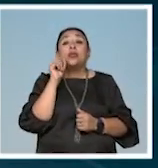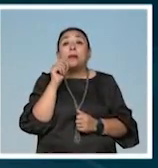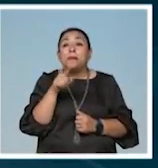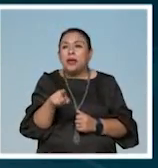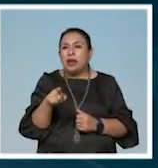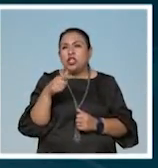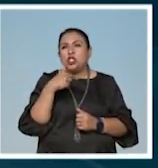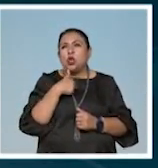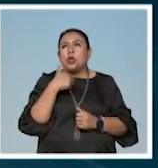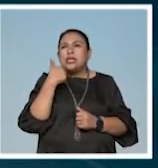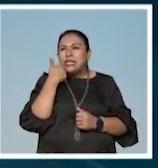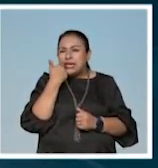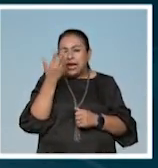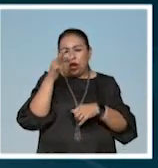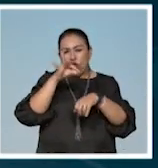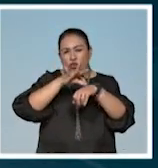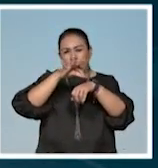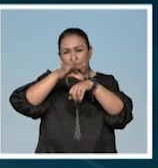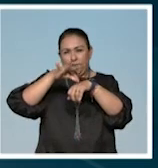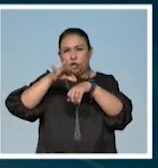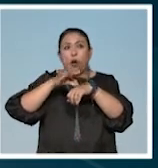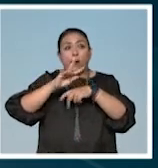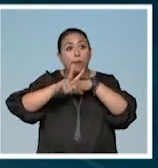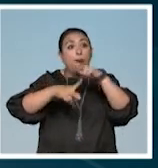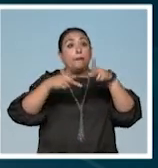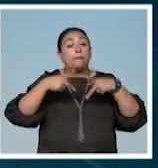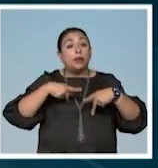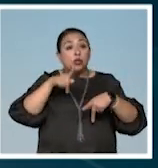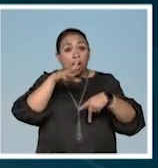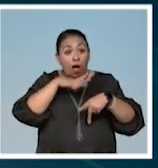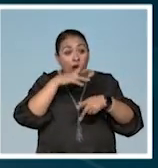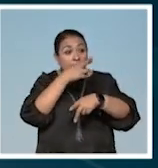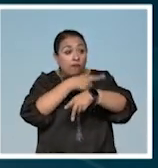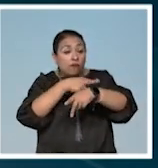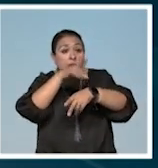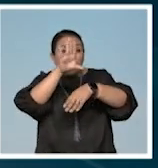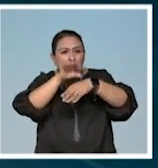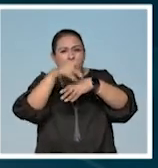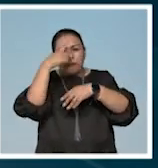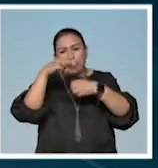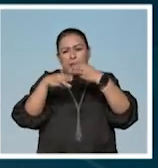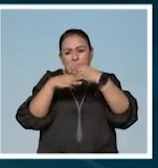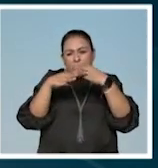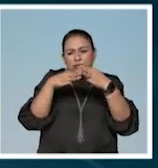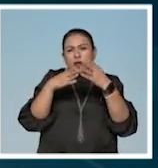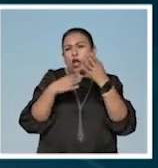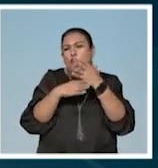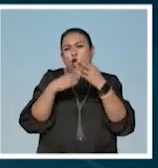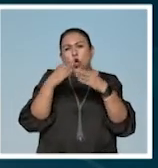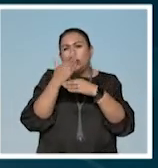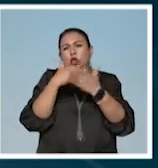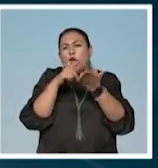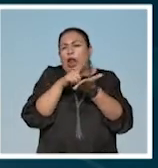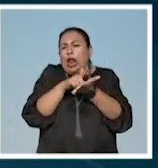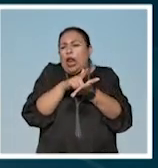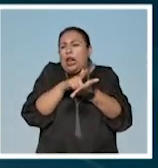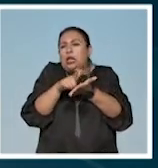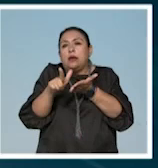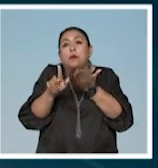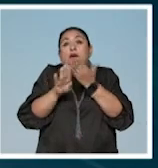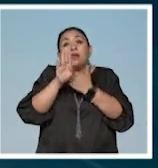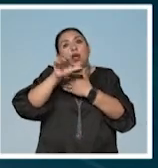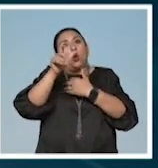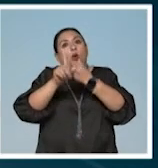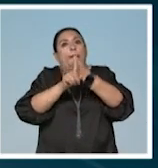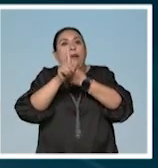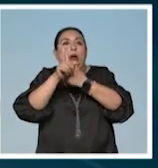cuando uno se quiere hacer un tatuaje, ir con gente autorizada para que el material, los instrumentos estén esterilizados y evitar otro tipo de complicaciones. Otro